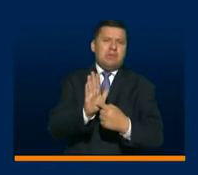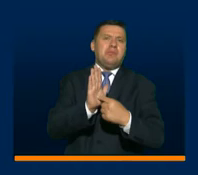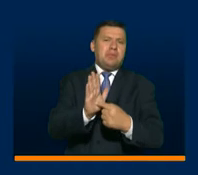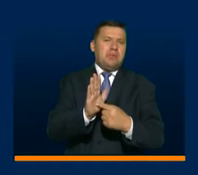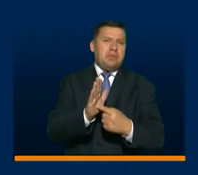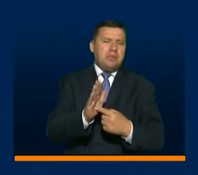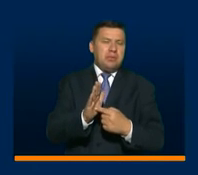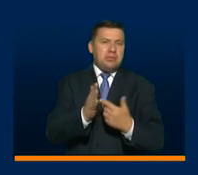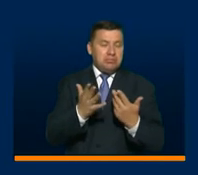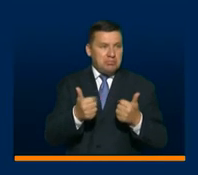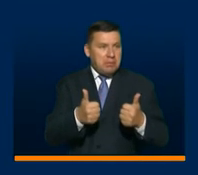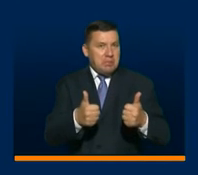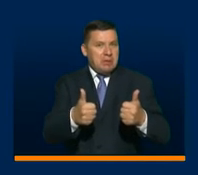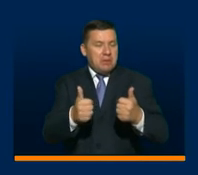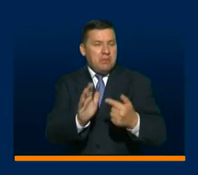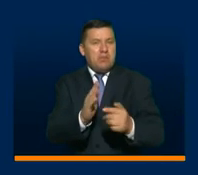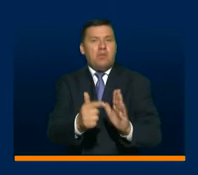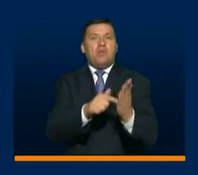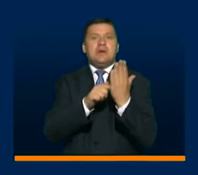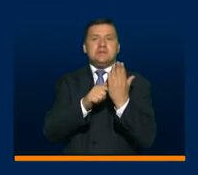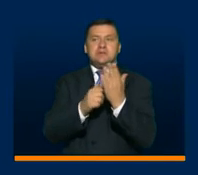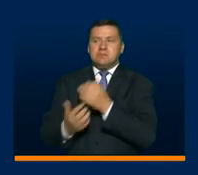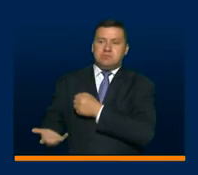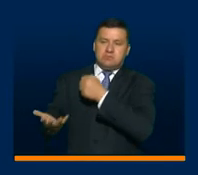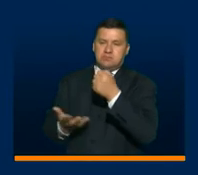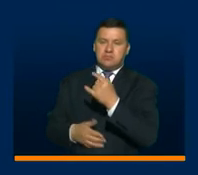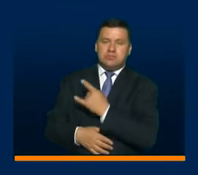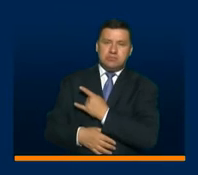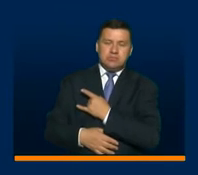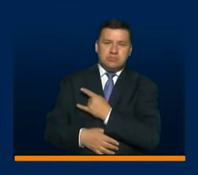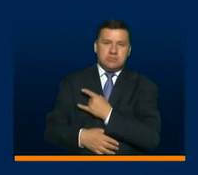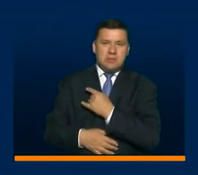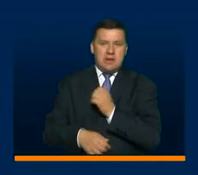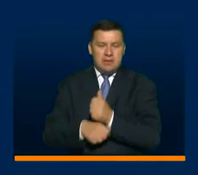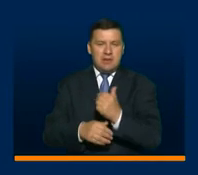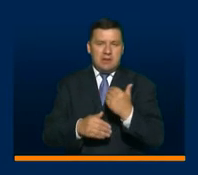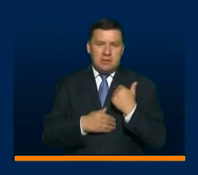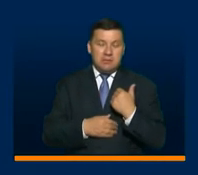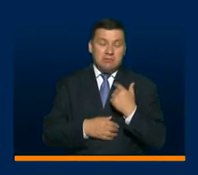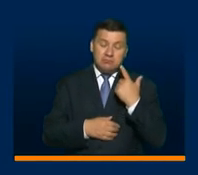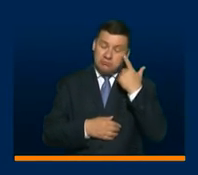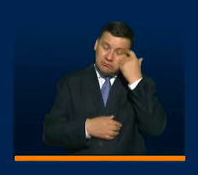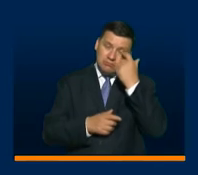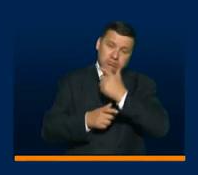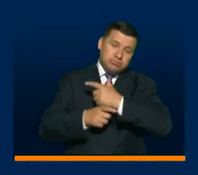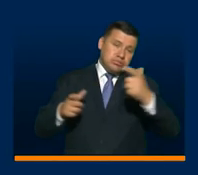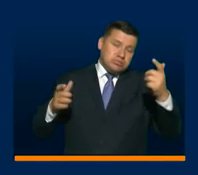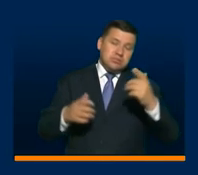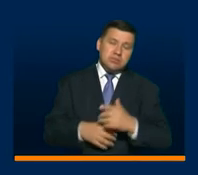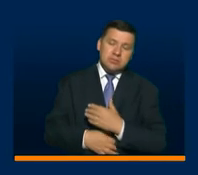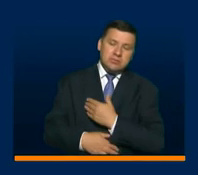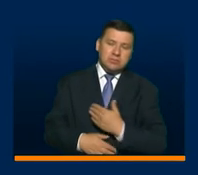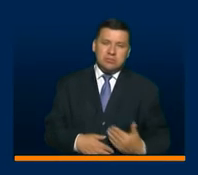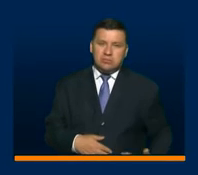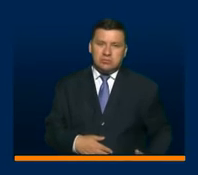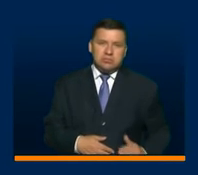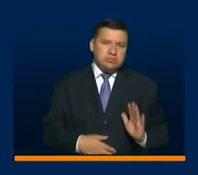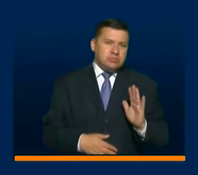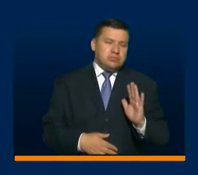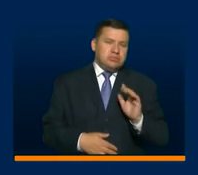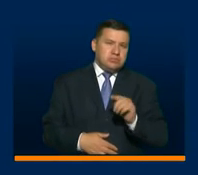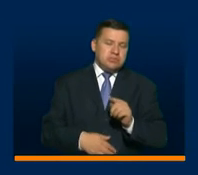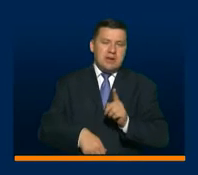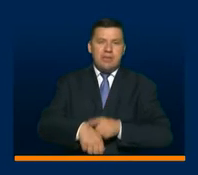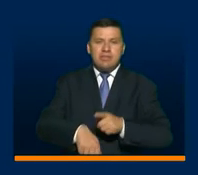que rinde frutos, que entrega esos recursos adicionales a la universidad para hacer la tarea. Retos enormes, señor presidente. Yo creo